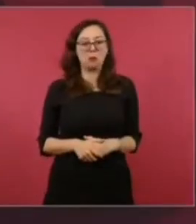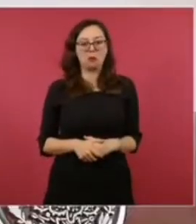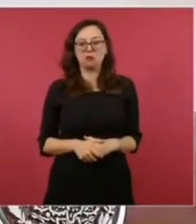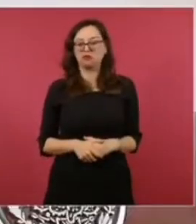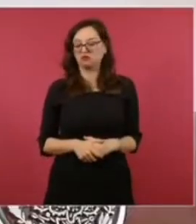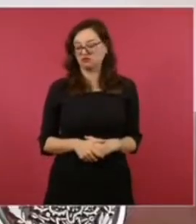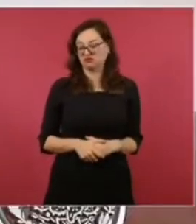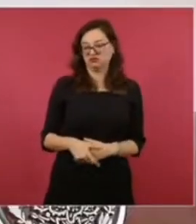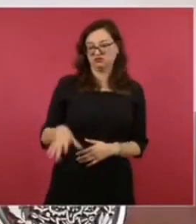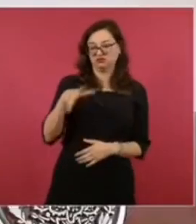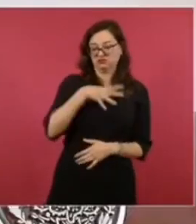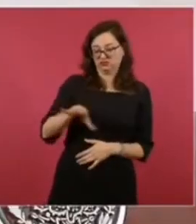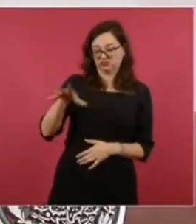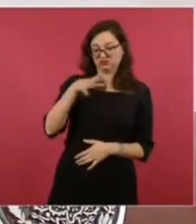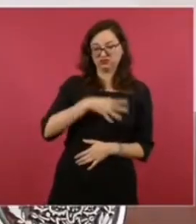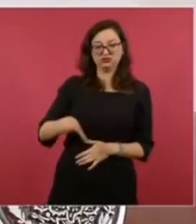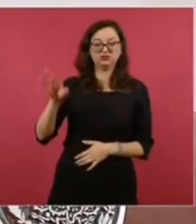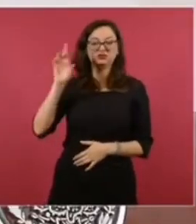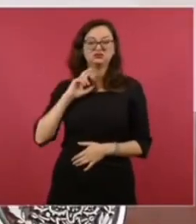clasistas, racistas,